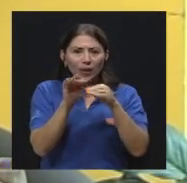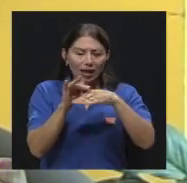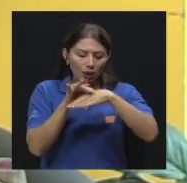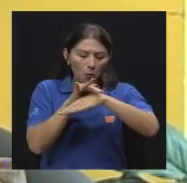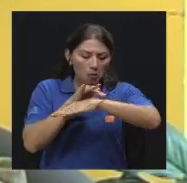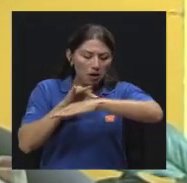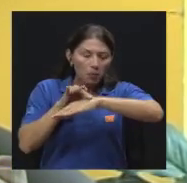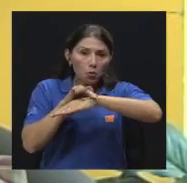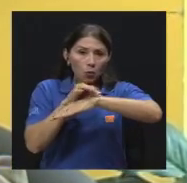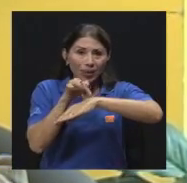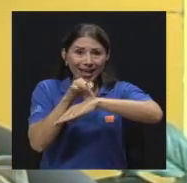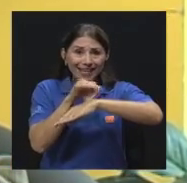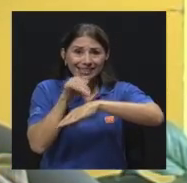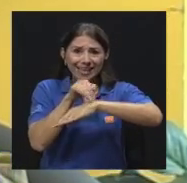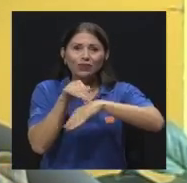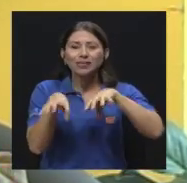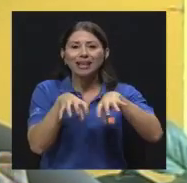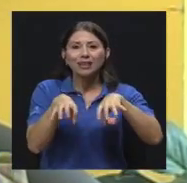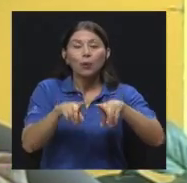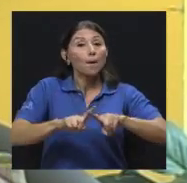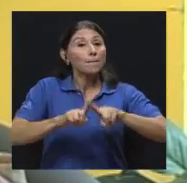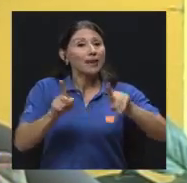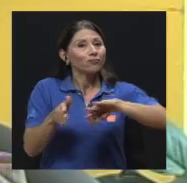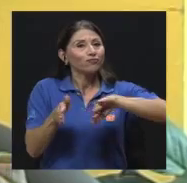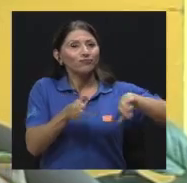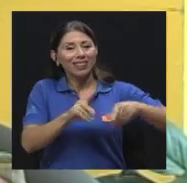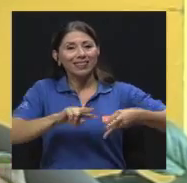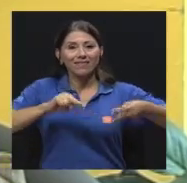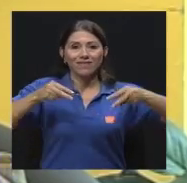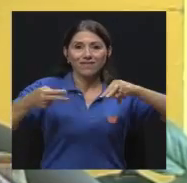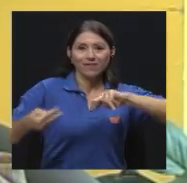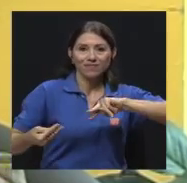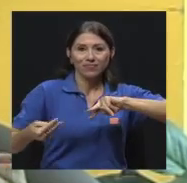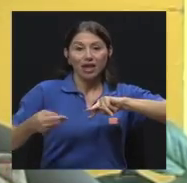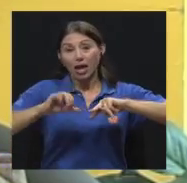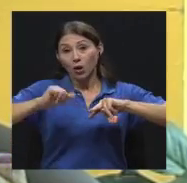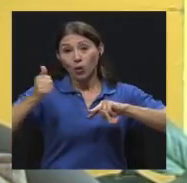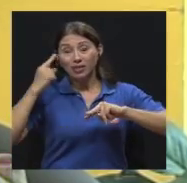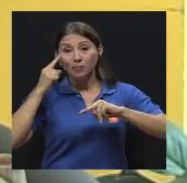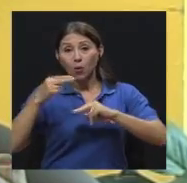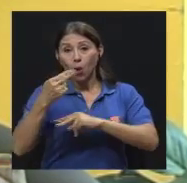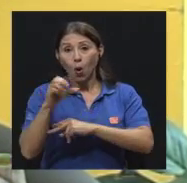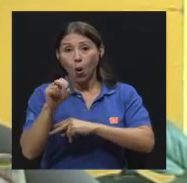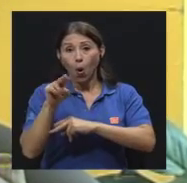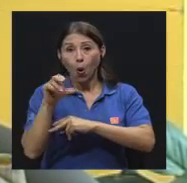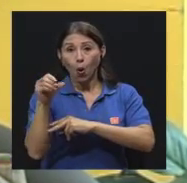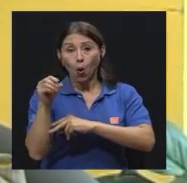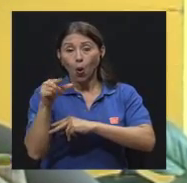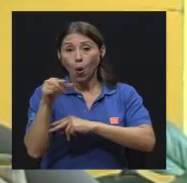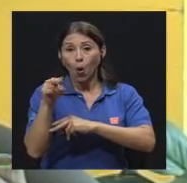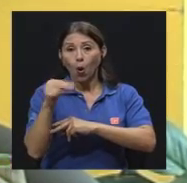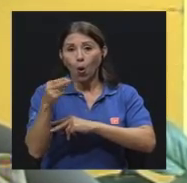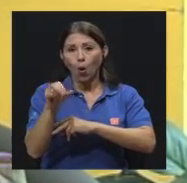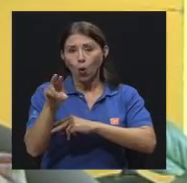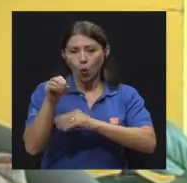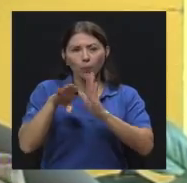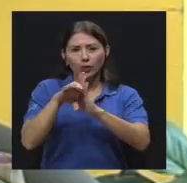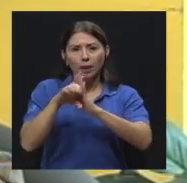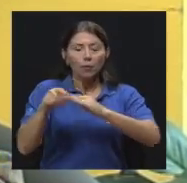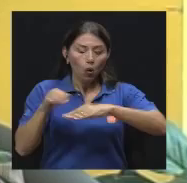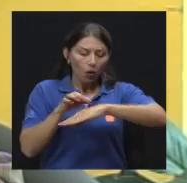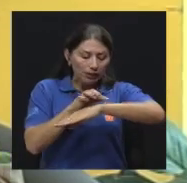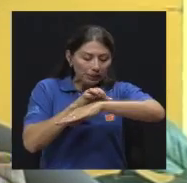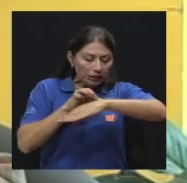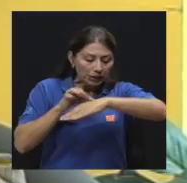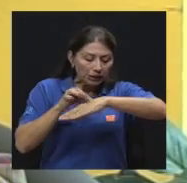activo, en cambio en las infecciones por hongo el borde es el activo y el centro es el que es inactivo, ¿verdad?